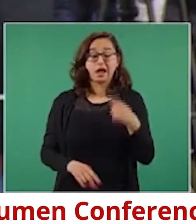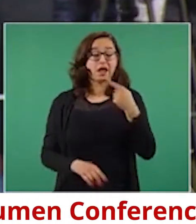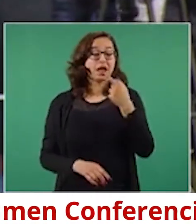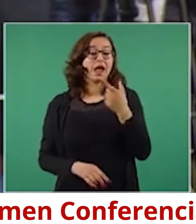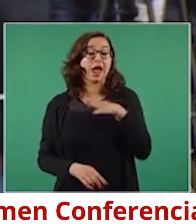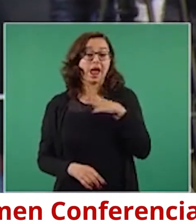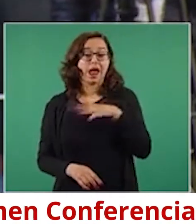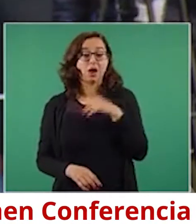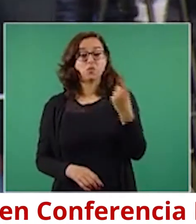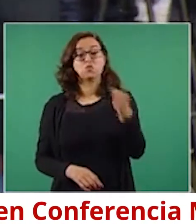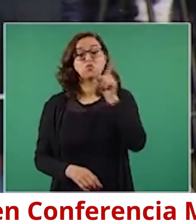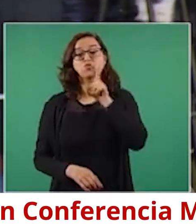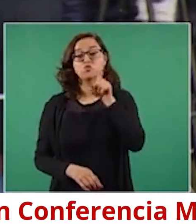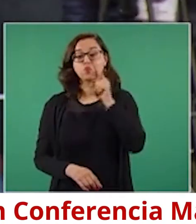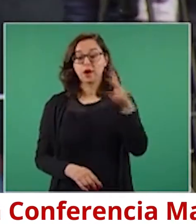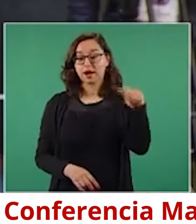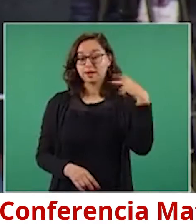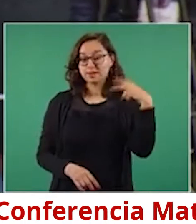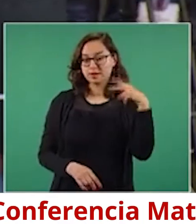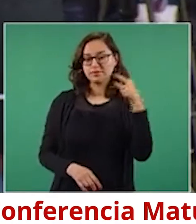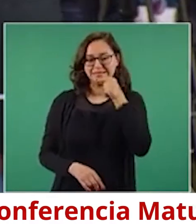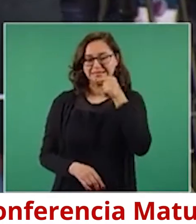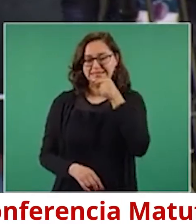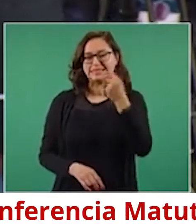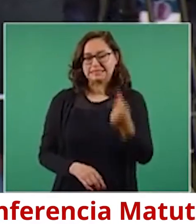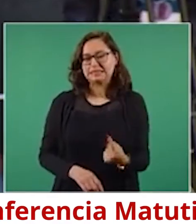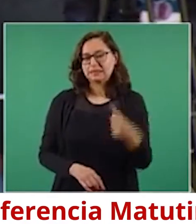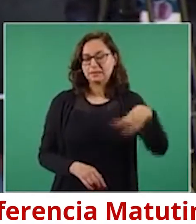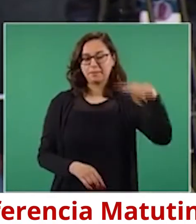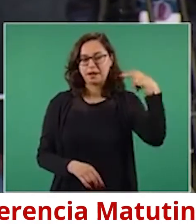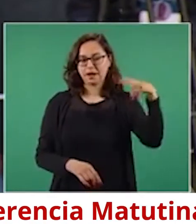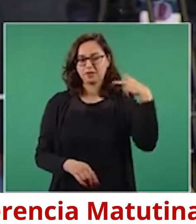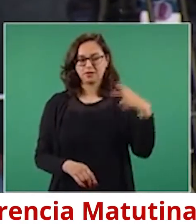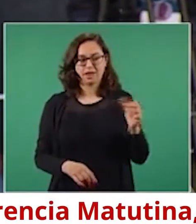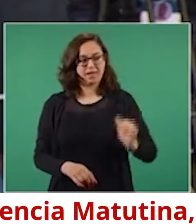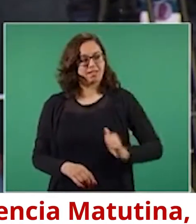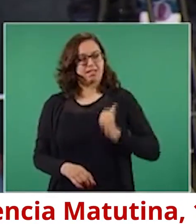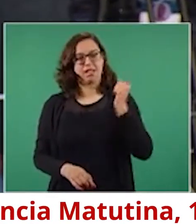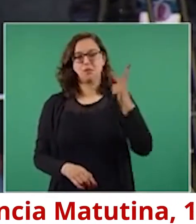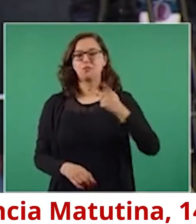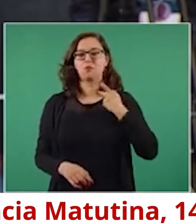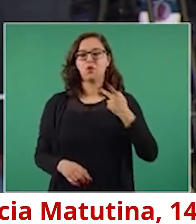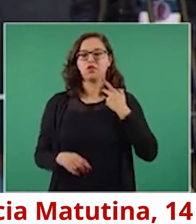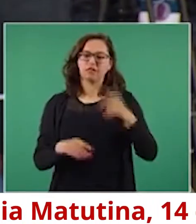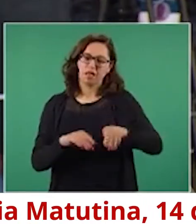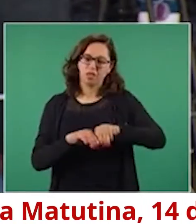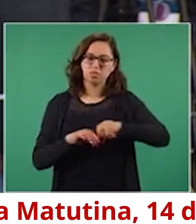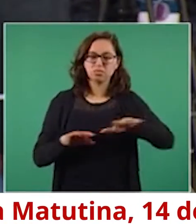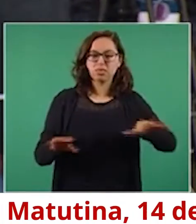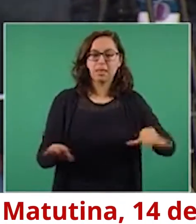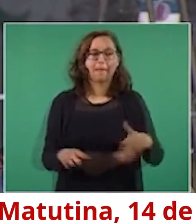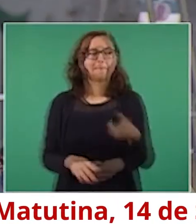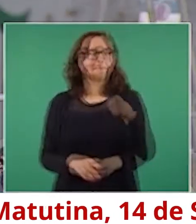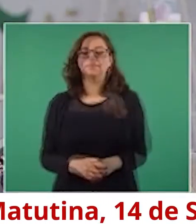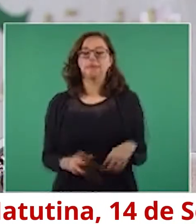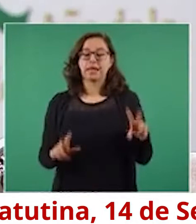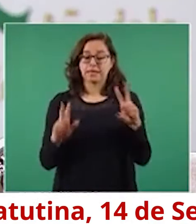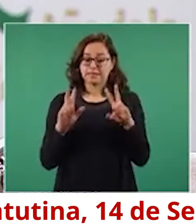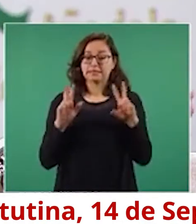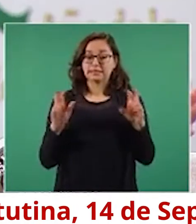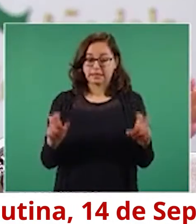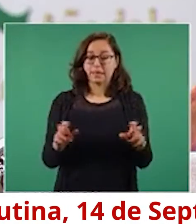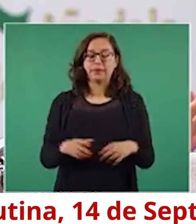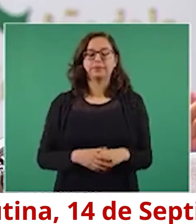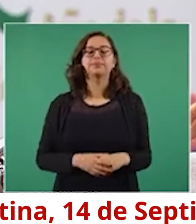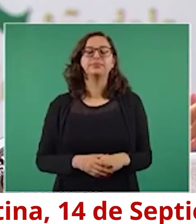veracruzana, ver si nos puede comentar un poco del tema de la vacunación en menores de 18 años. La